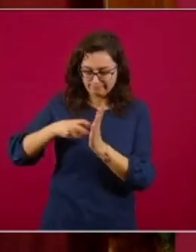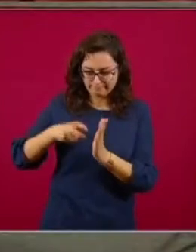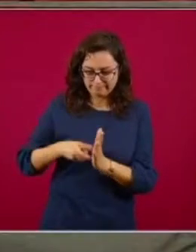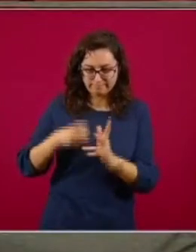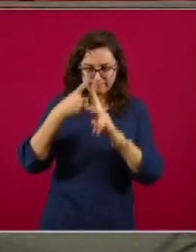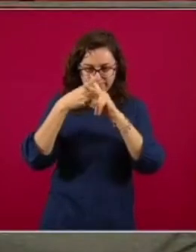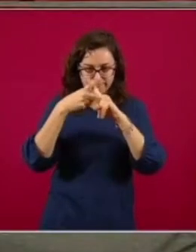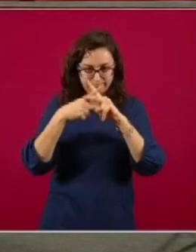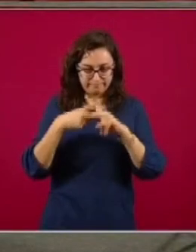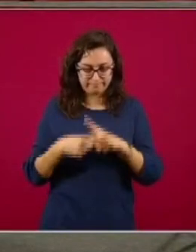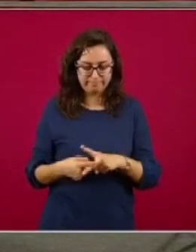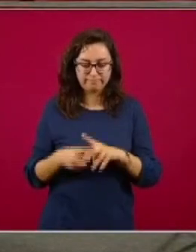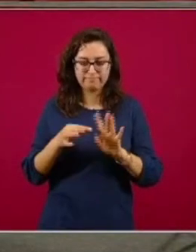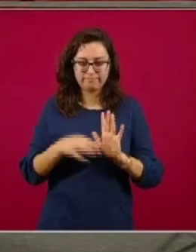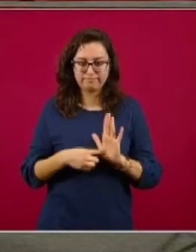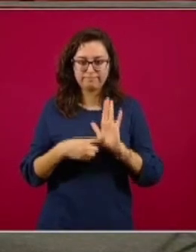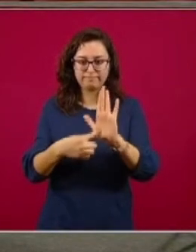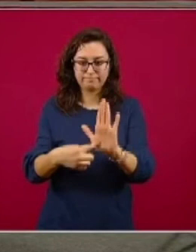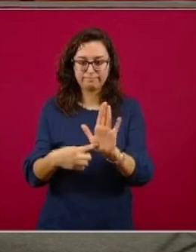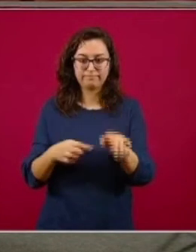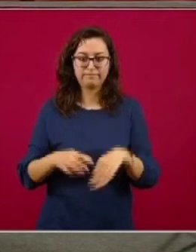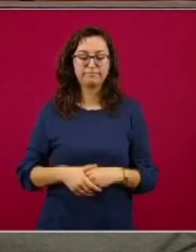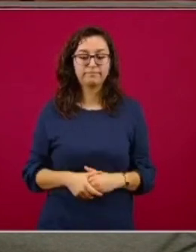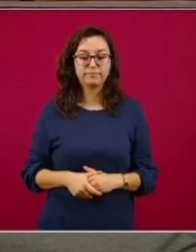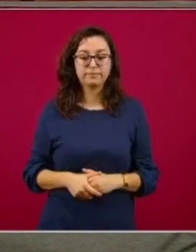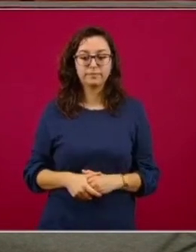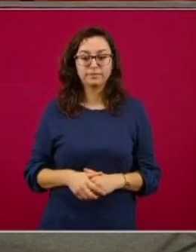los datos en función de esto. La siguiente, por favor.